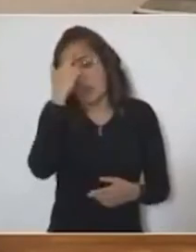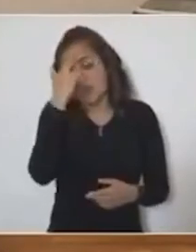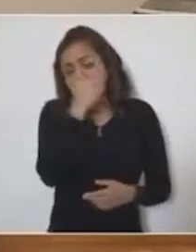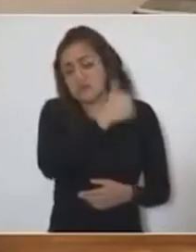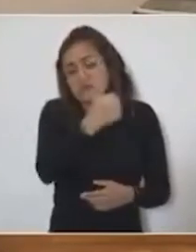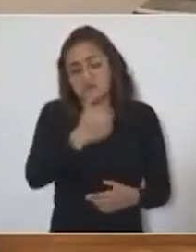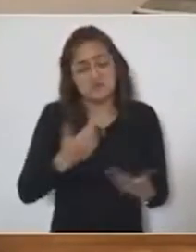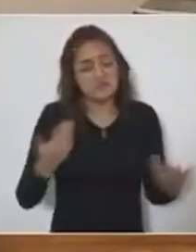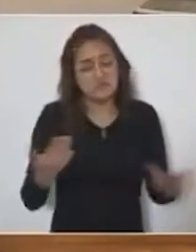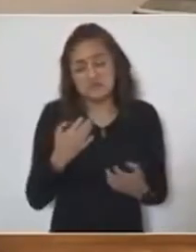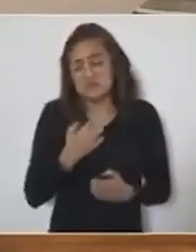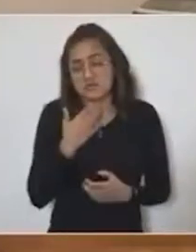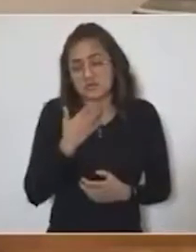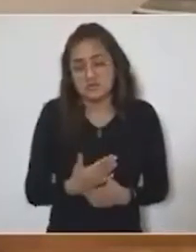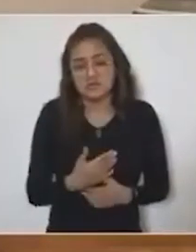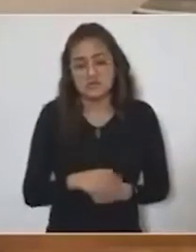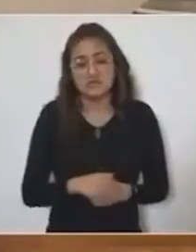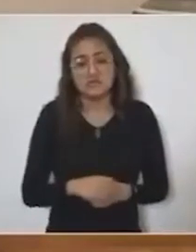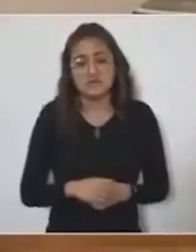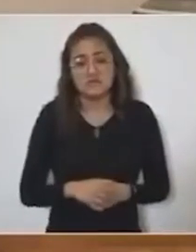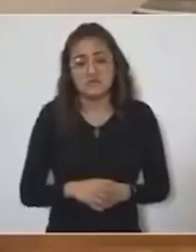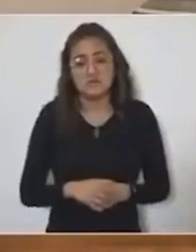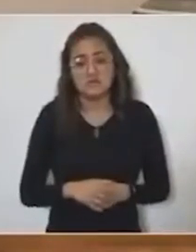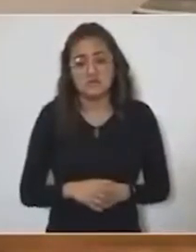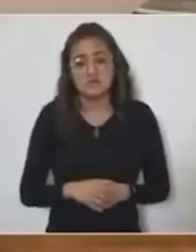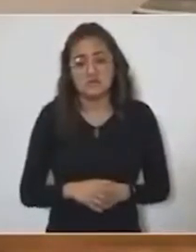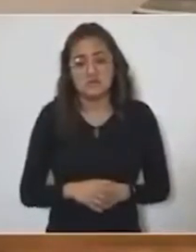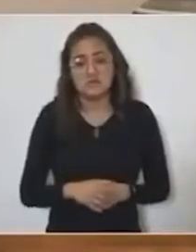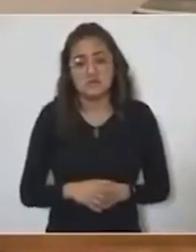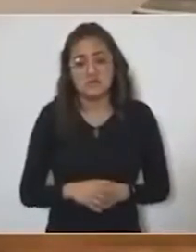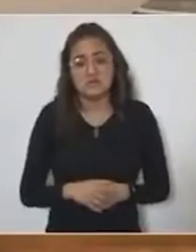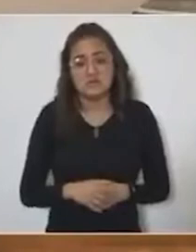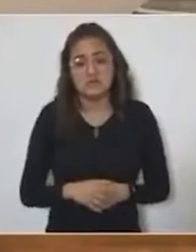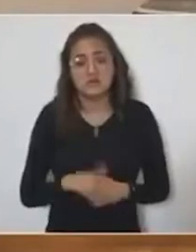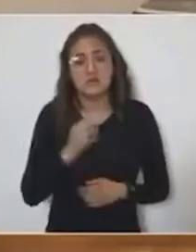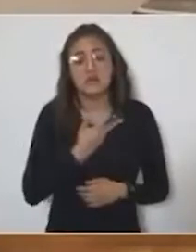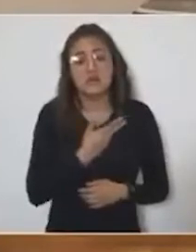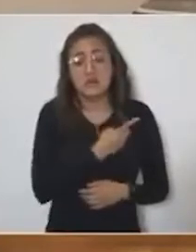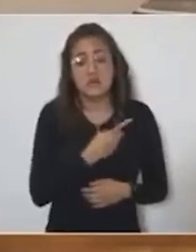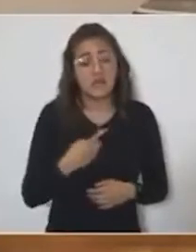no es cierto que porque contraigan deudas, no es cierto.